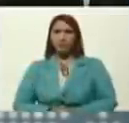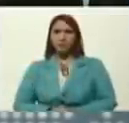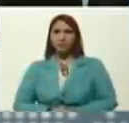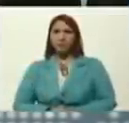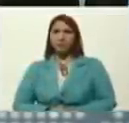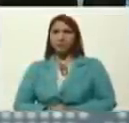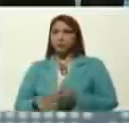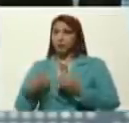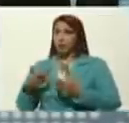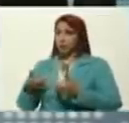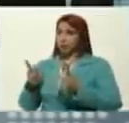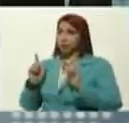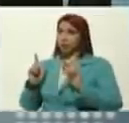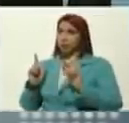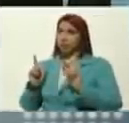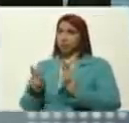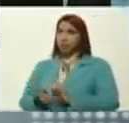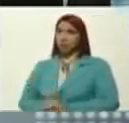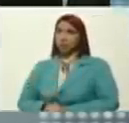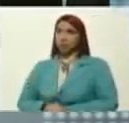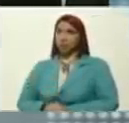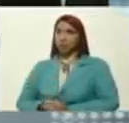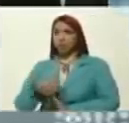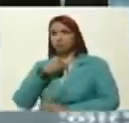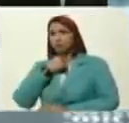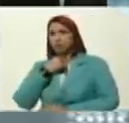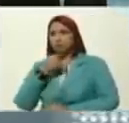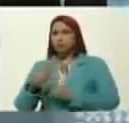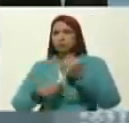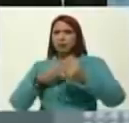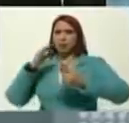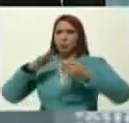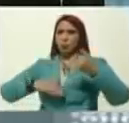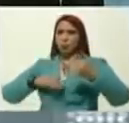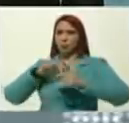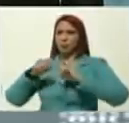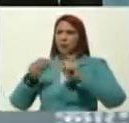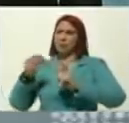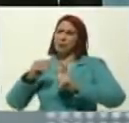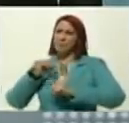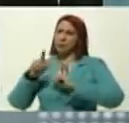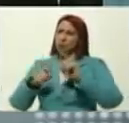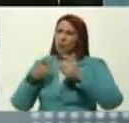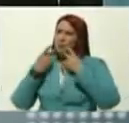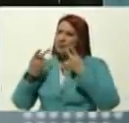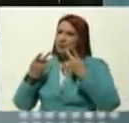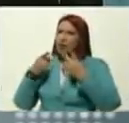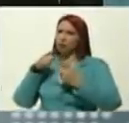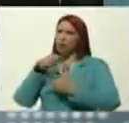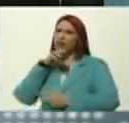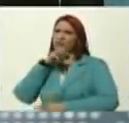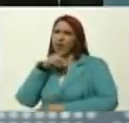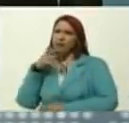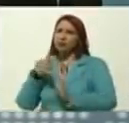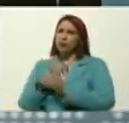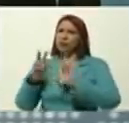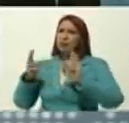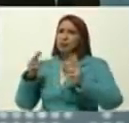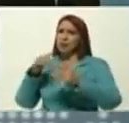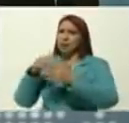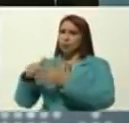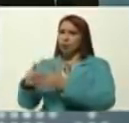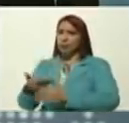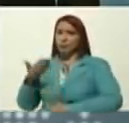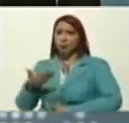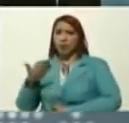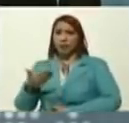bueno, si me lo permite, presidente, me gustaría hacerle, una última pregunta, pero más que una pregunta, es un mensaje, usted hablaba allí, del tema electoral, es